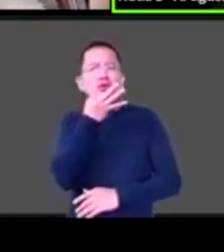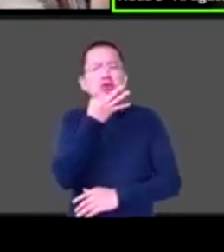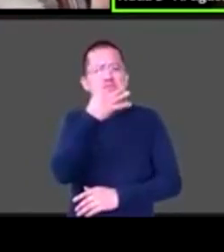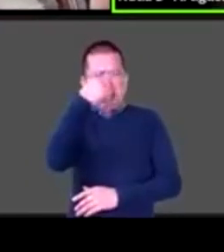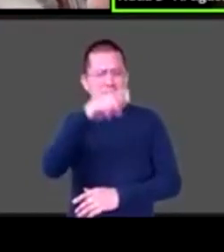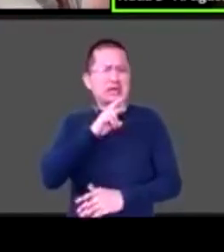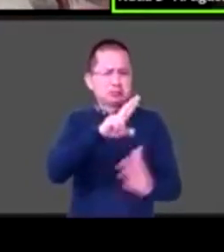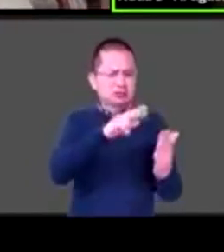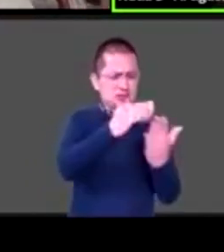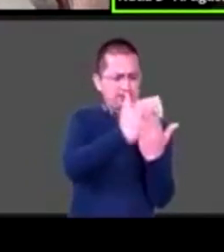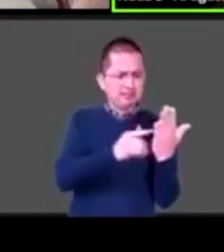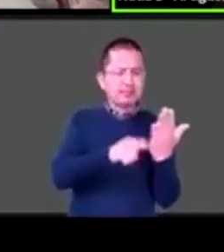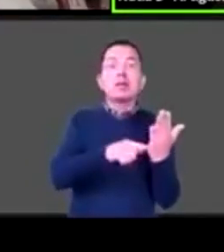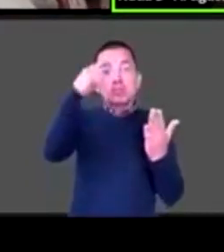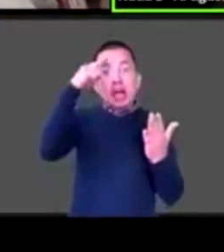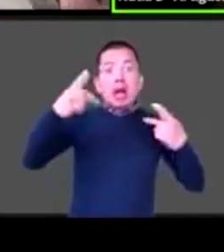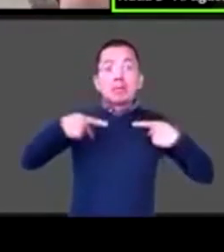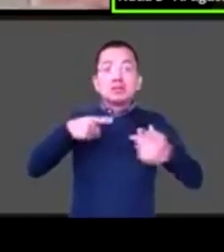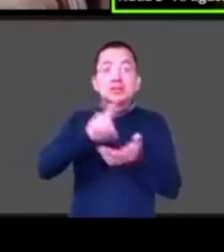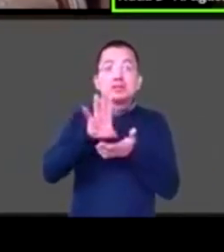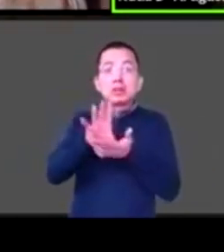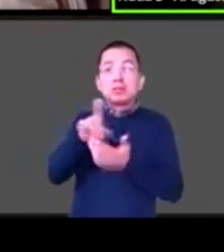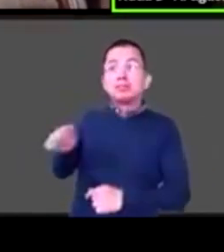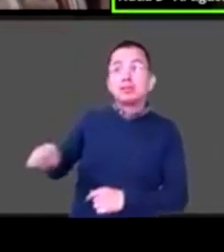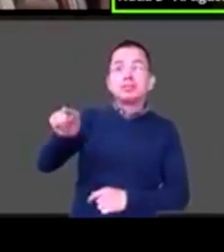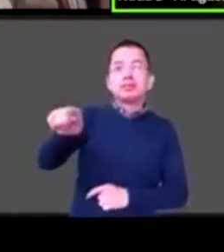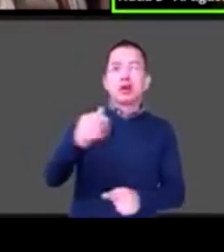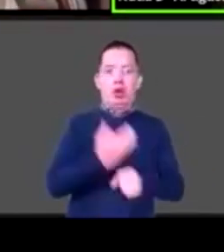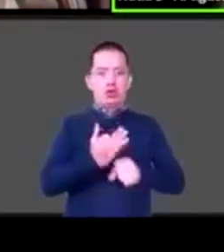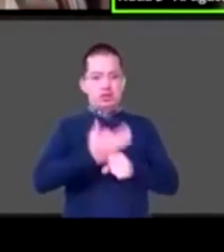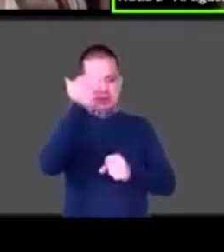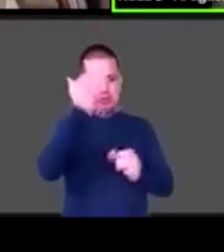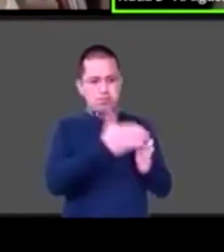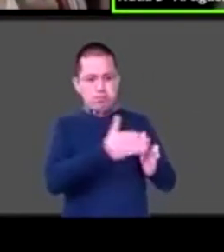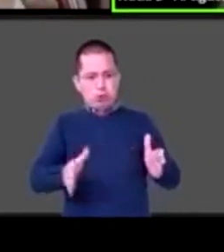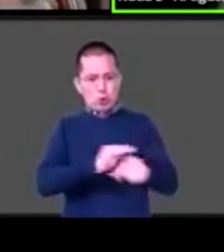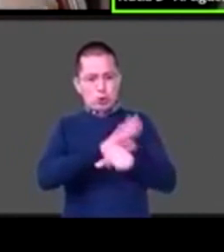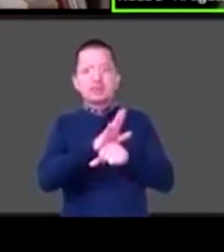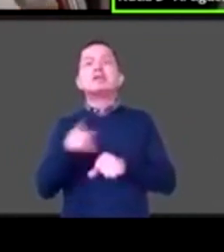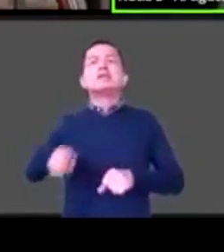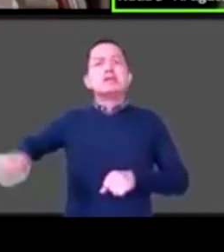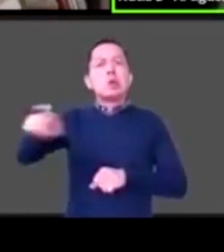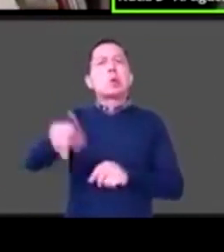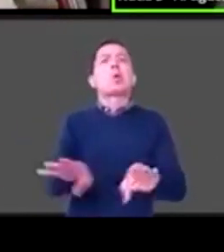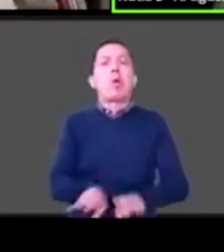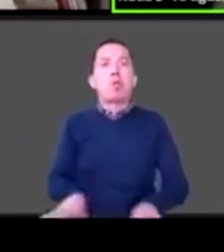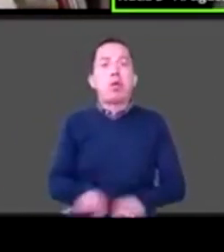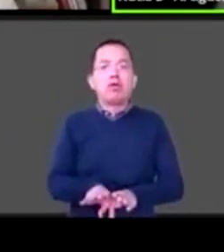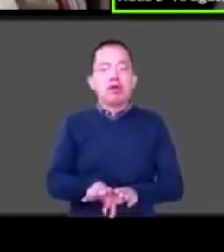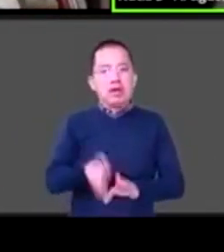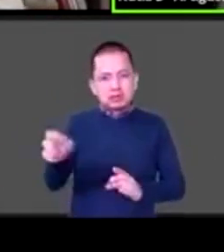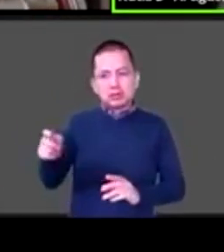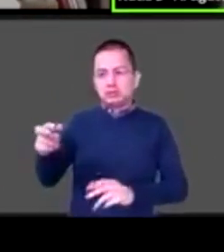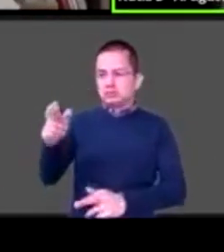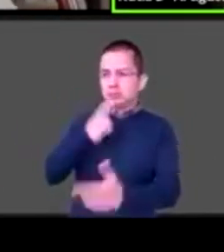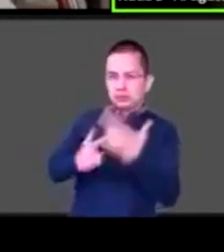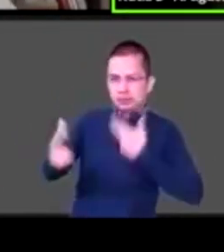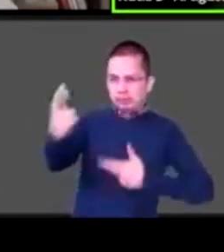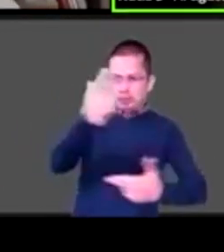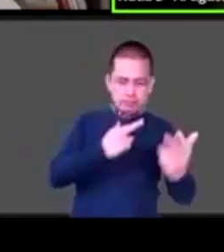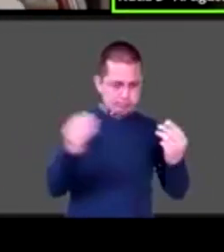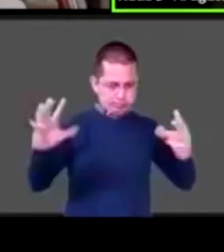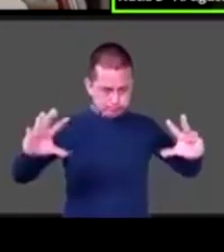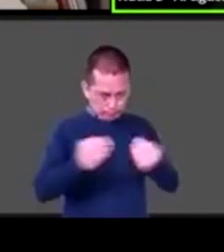discapacidad de esta pandemia para tener un retrato y entonces poder hacer ya este pues recomendaciones de política